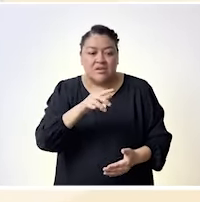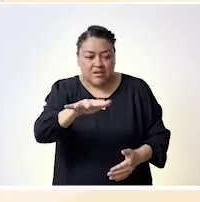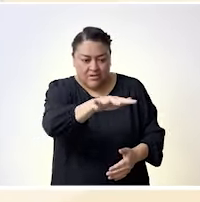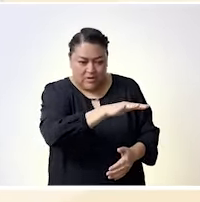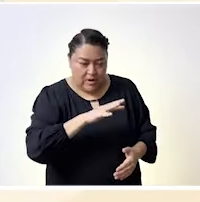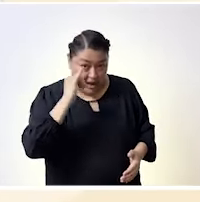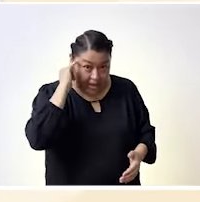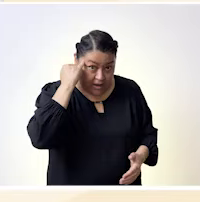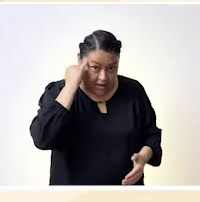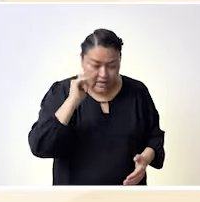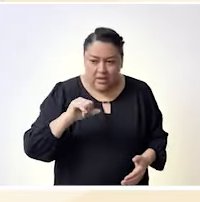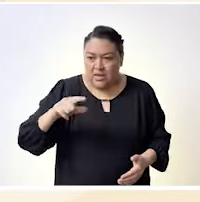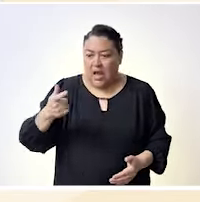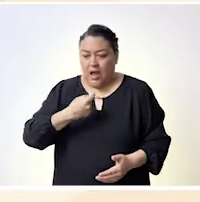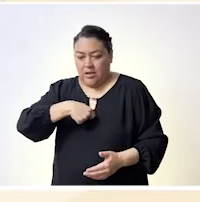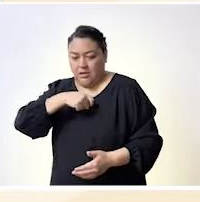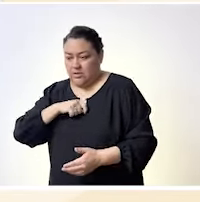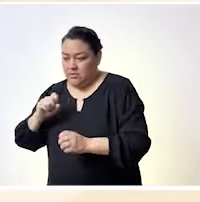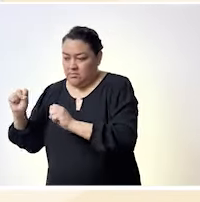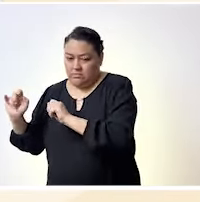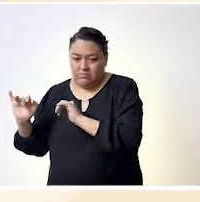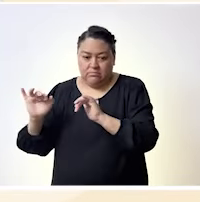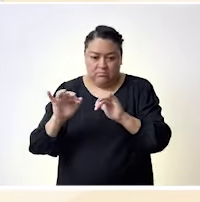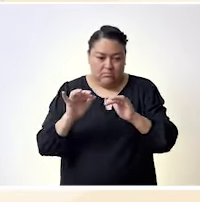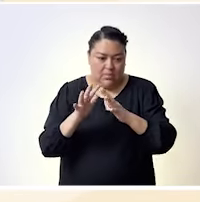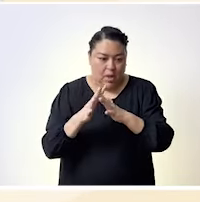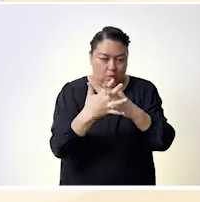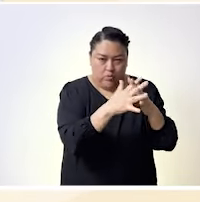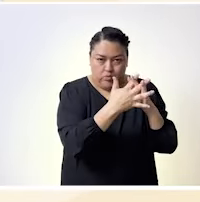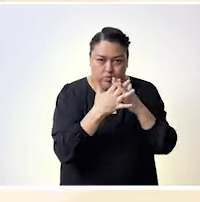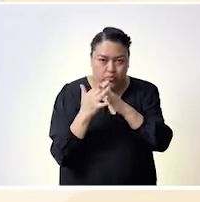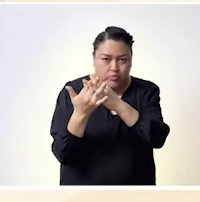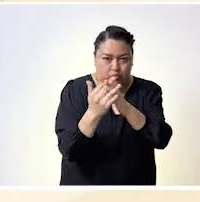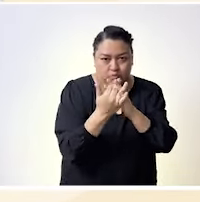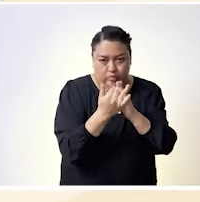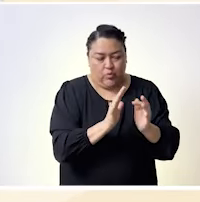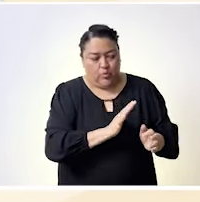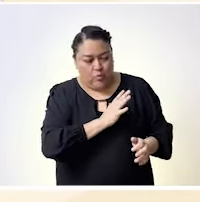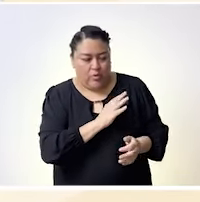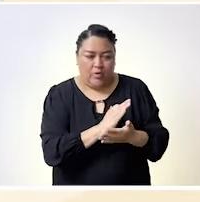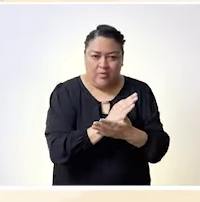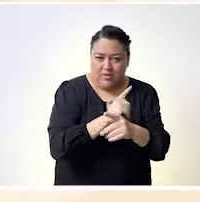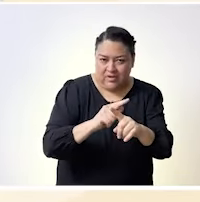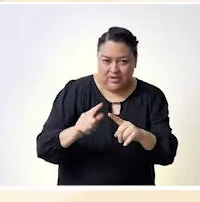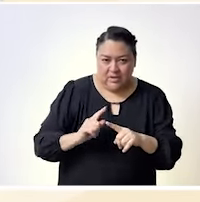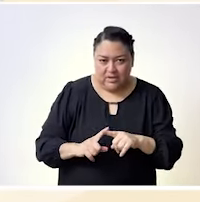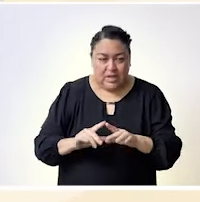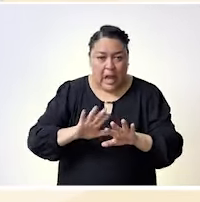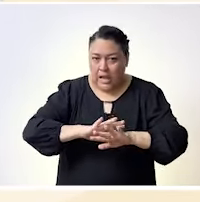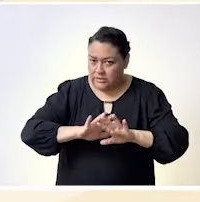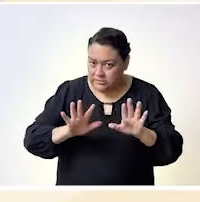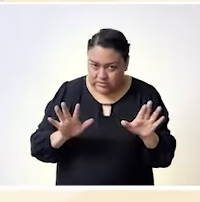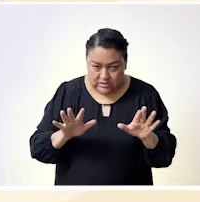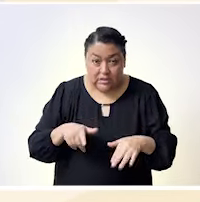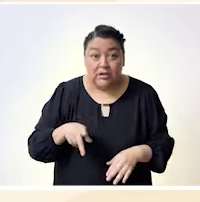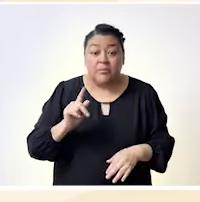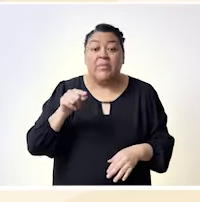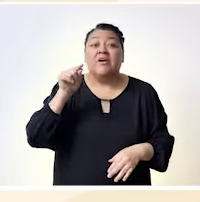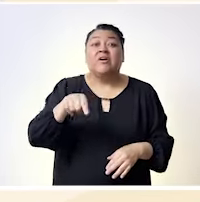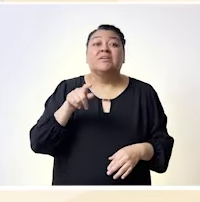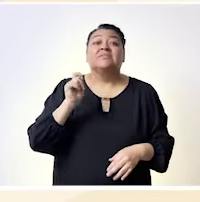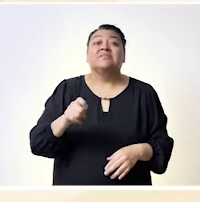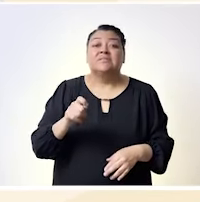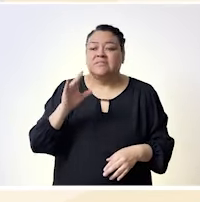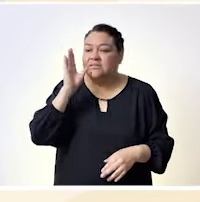para, pues bueno, estar construyendo estos procesos de empoderamiento, ¿no?, y en específico las mujeres, pues bueno, en esta construcción colectiva de